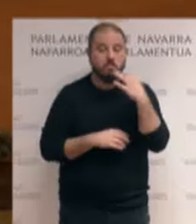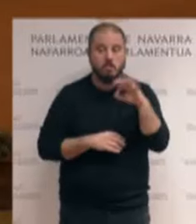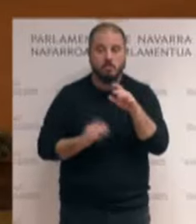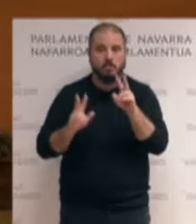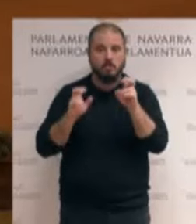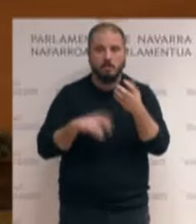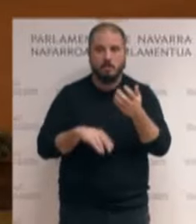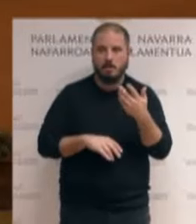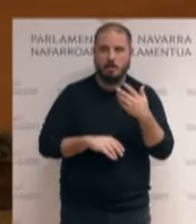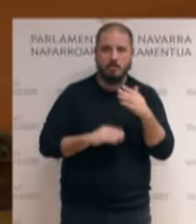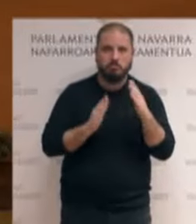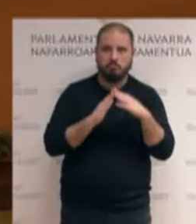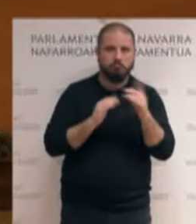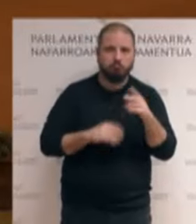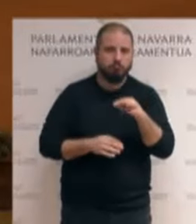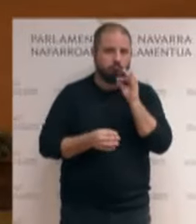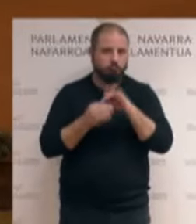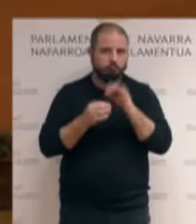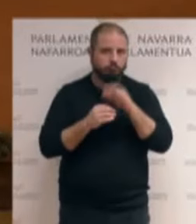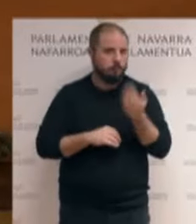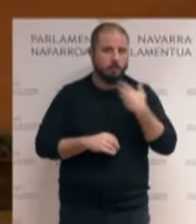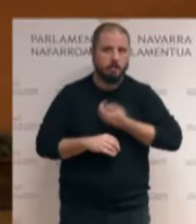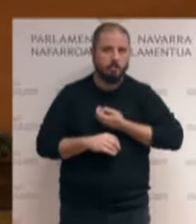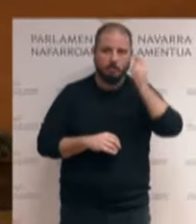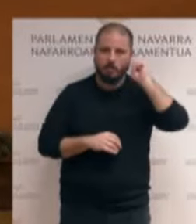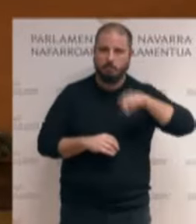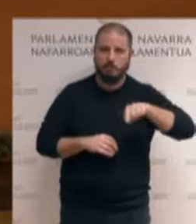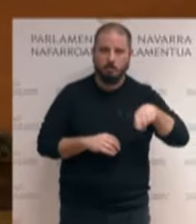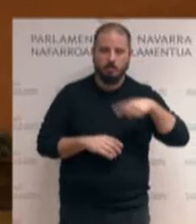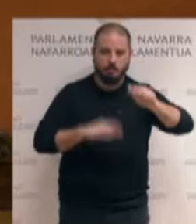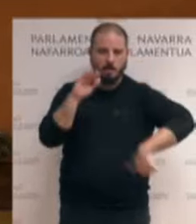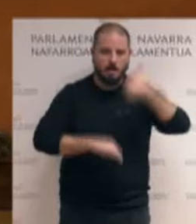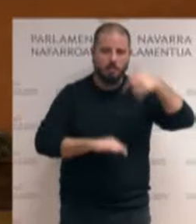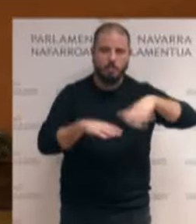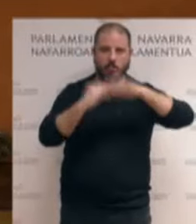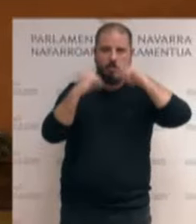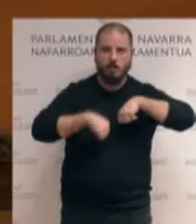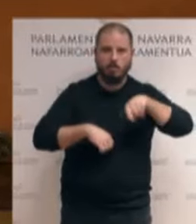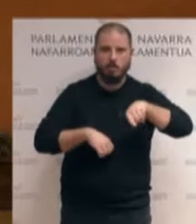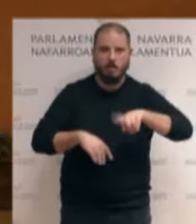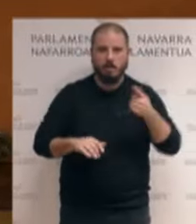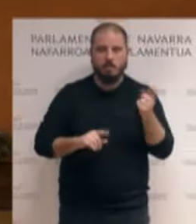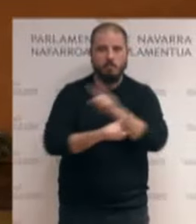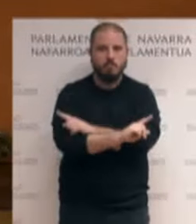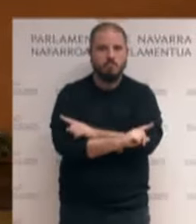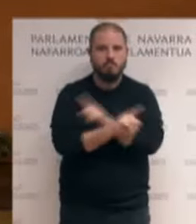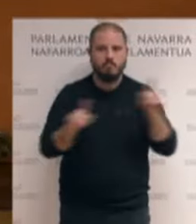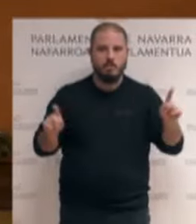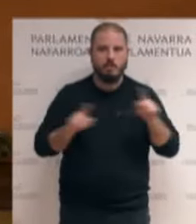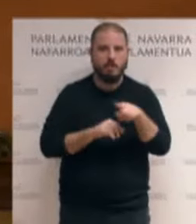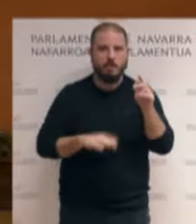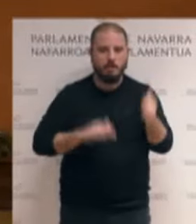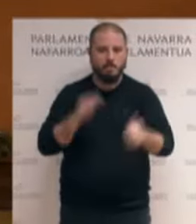Ayuntamiento de Pamplona. En septiembre, también se aprobó un acuerdo por el cual se prohibía aprobar más